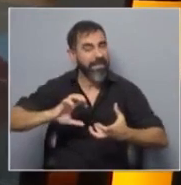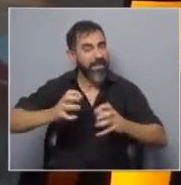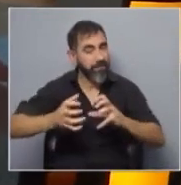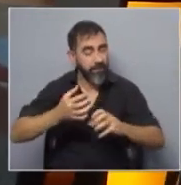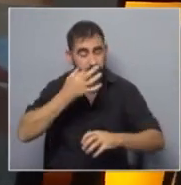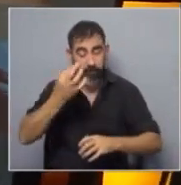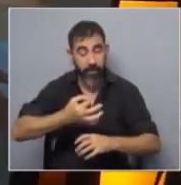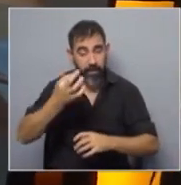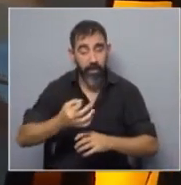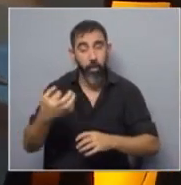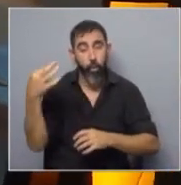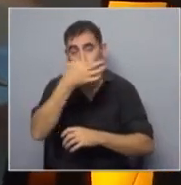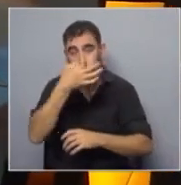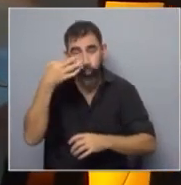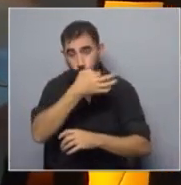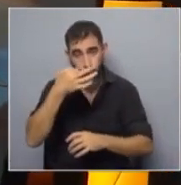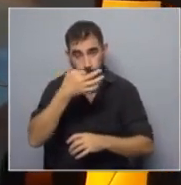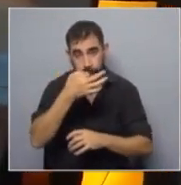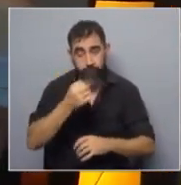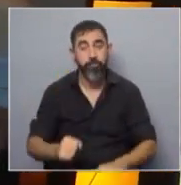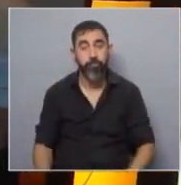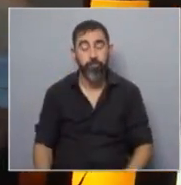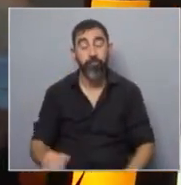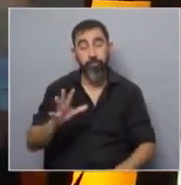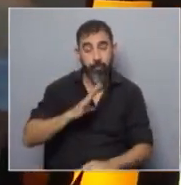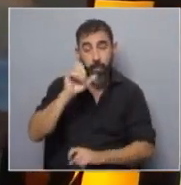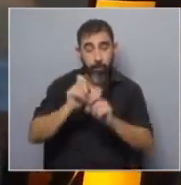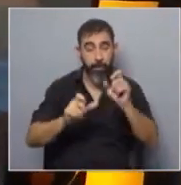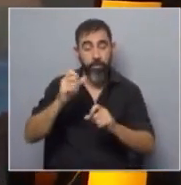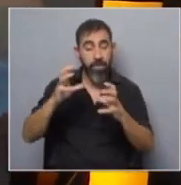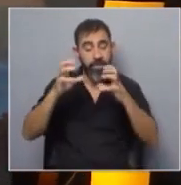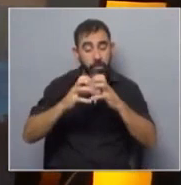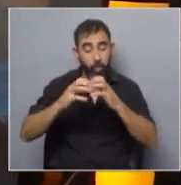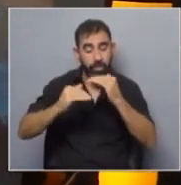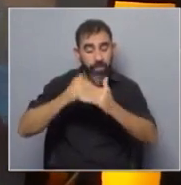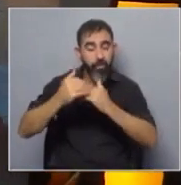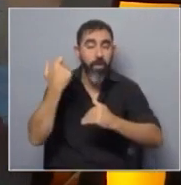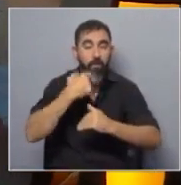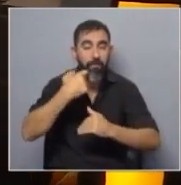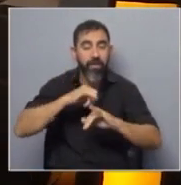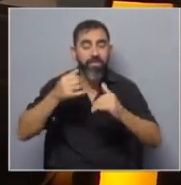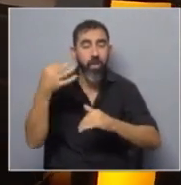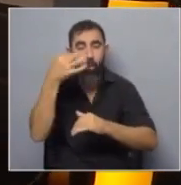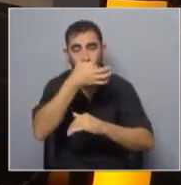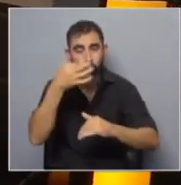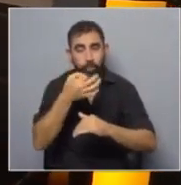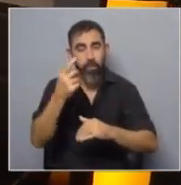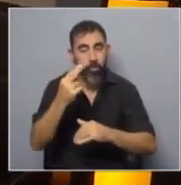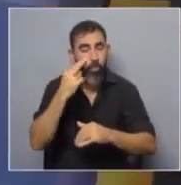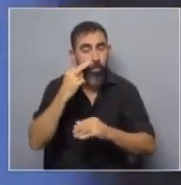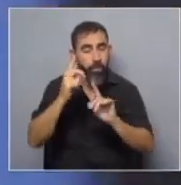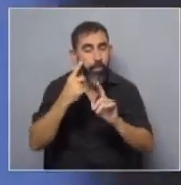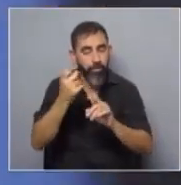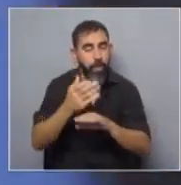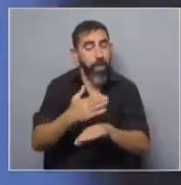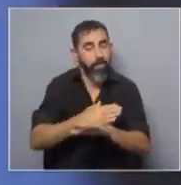del consumo de drogas, que hay individuos con cerebros en pleno desarrollo que ya están consumiendo, y eso deberíamos intentar